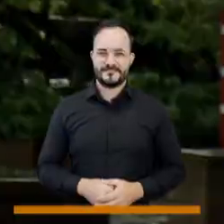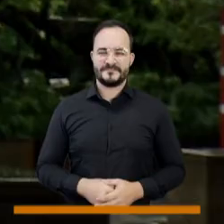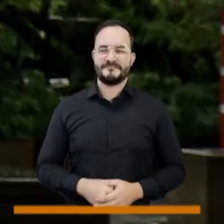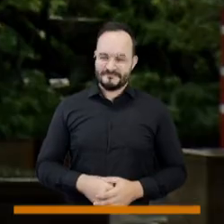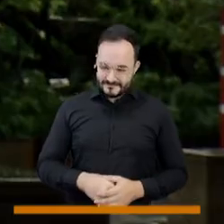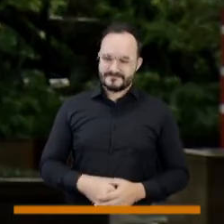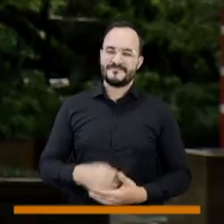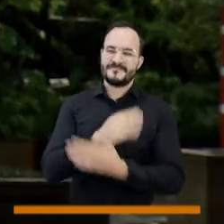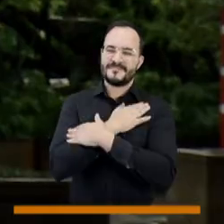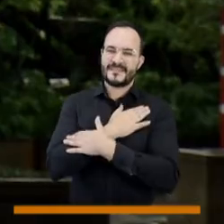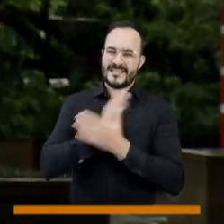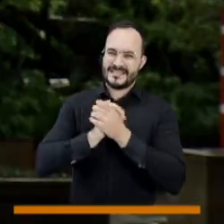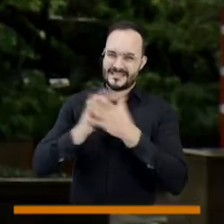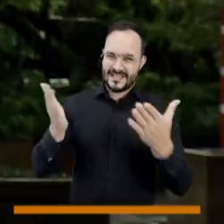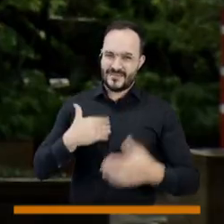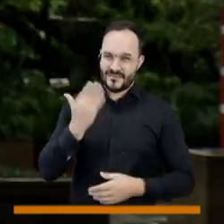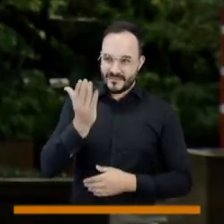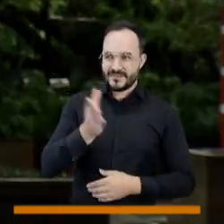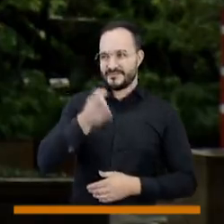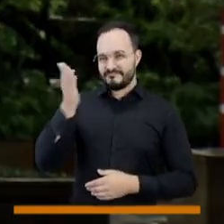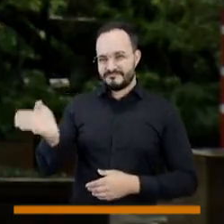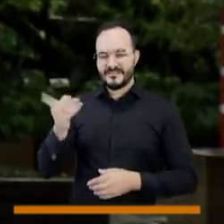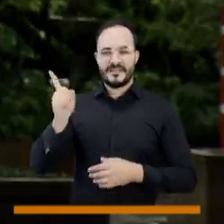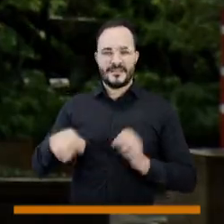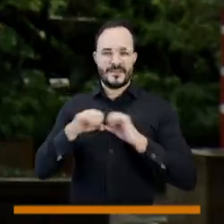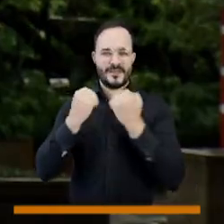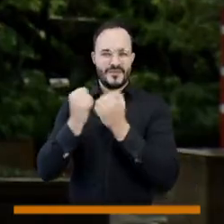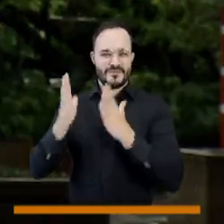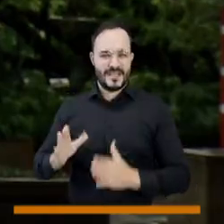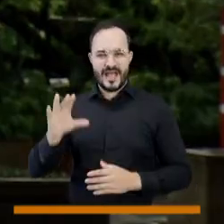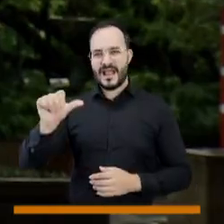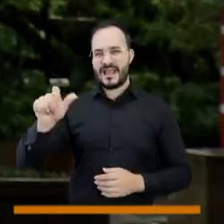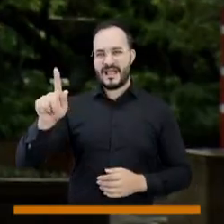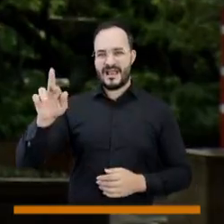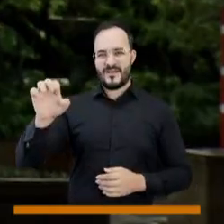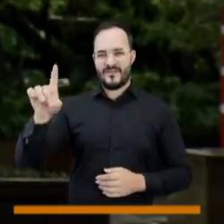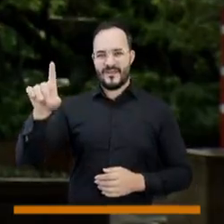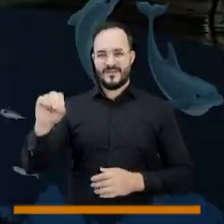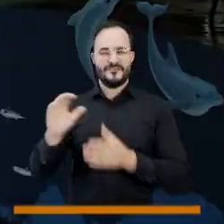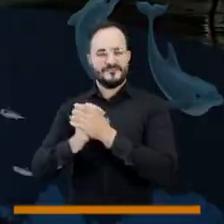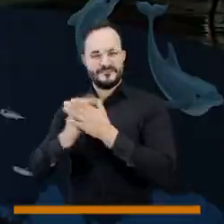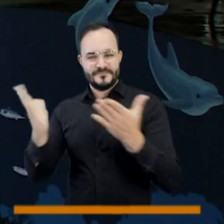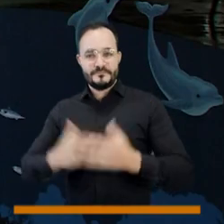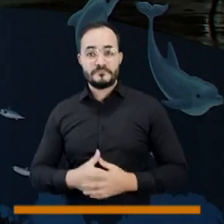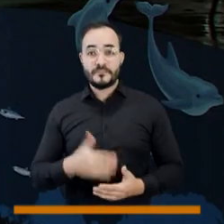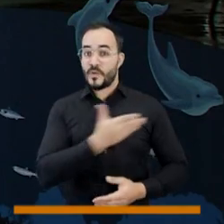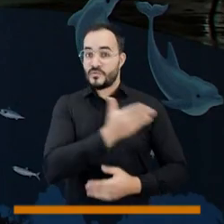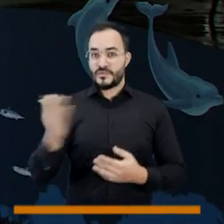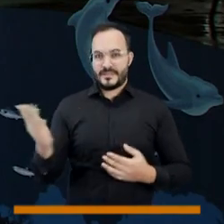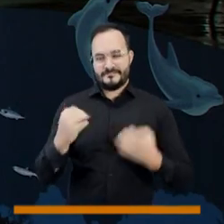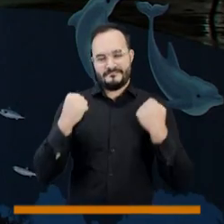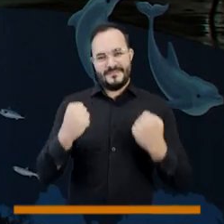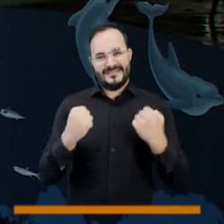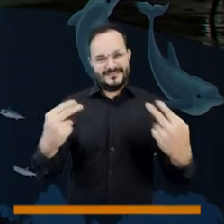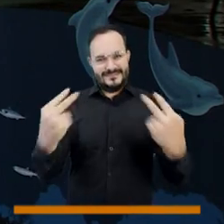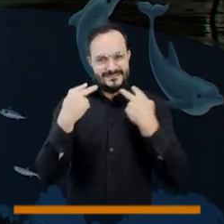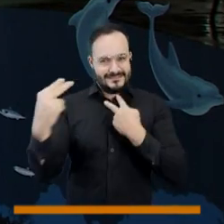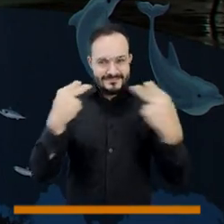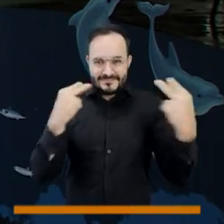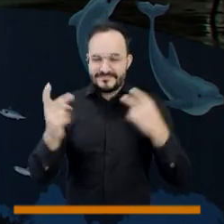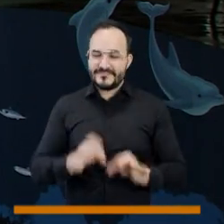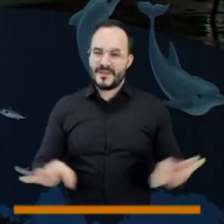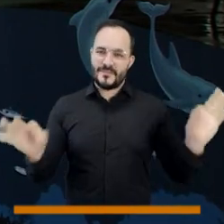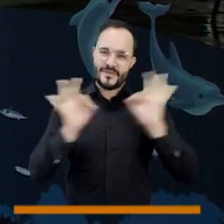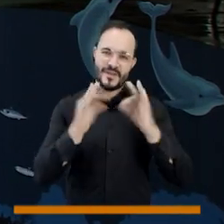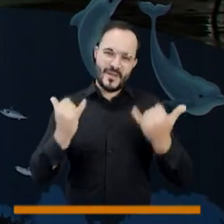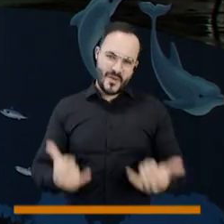Katherine, un saludo para ti, para nuestro invitado, el concejal Alfredo Ramos, y para ustedes, los principales invitados a de frente a la gente, nuestros